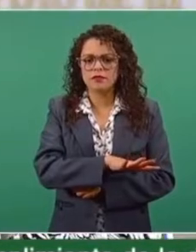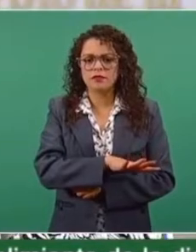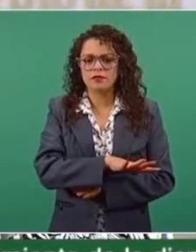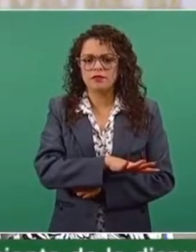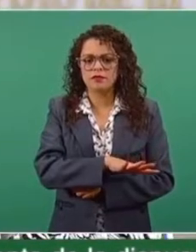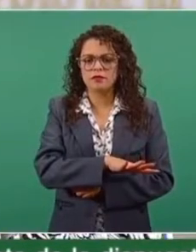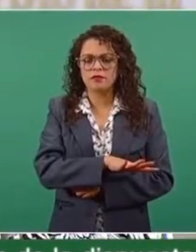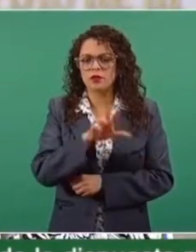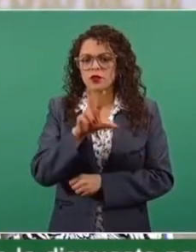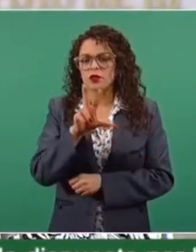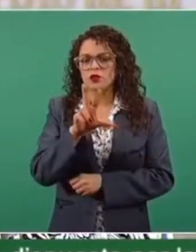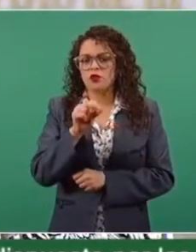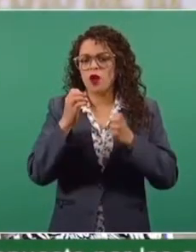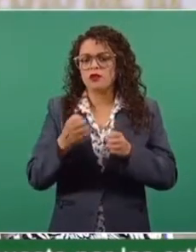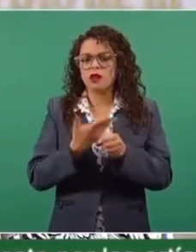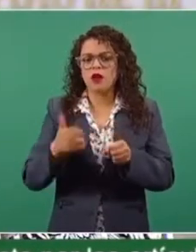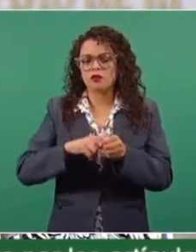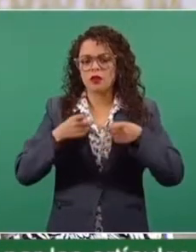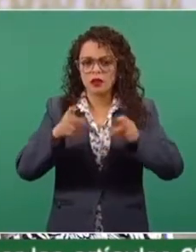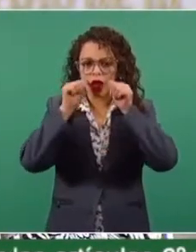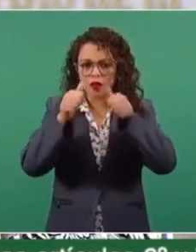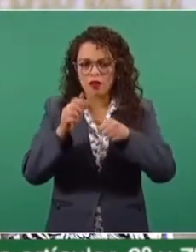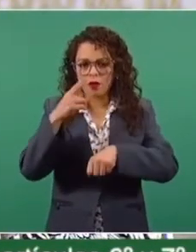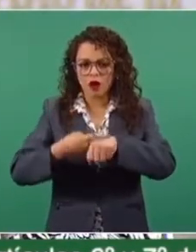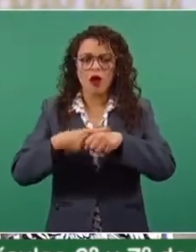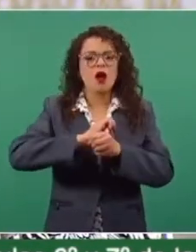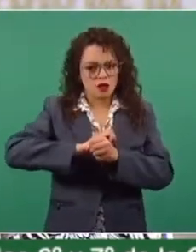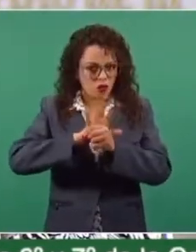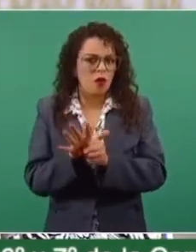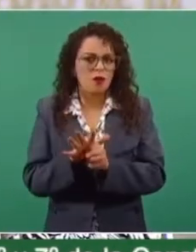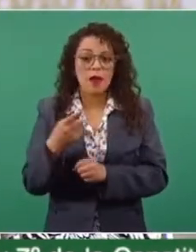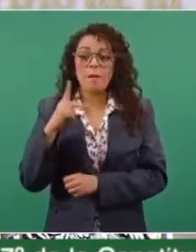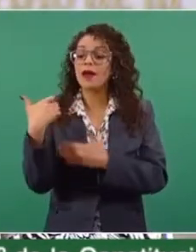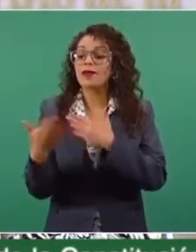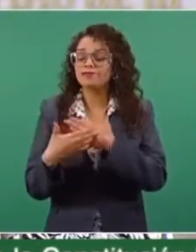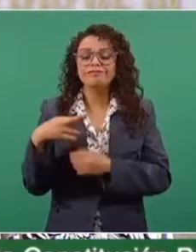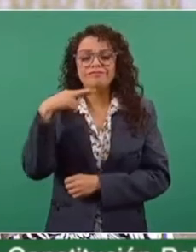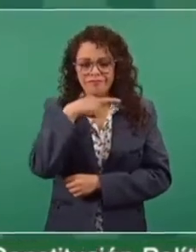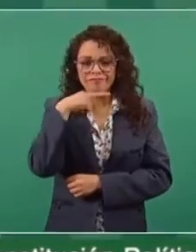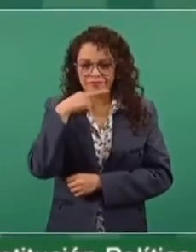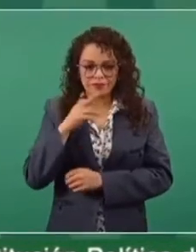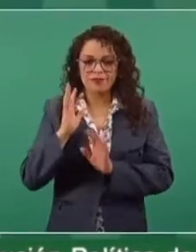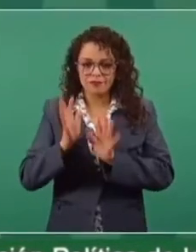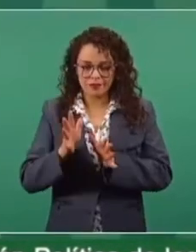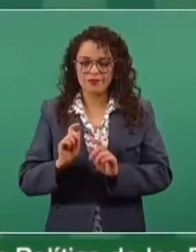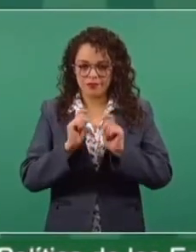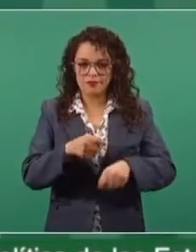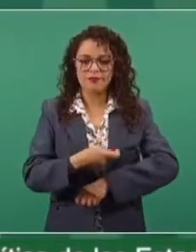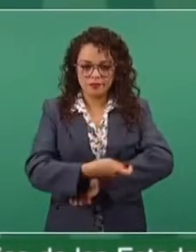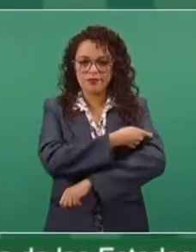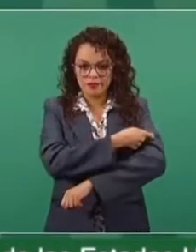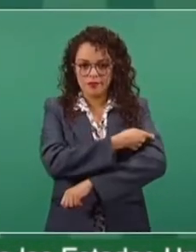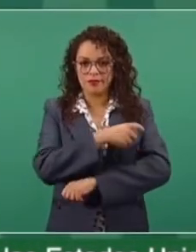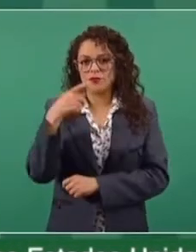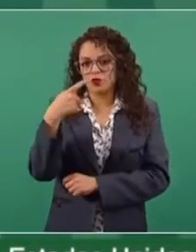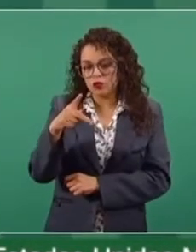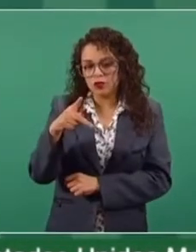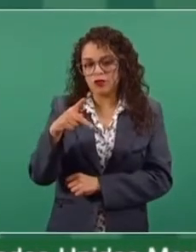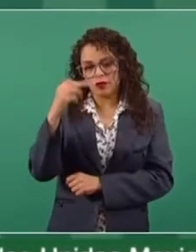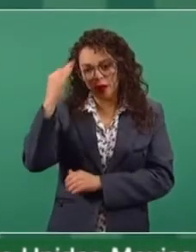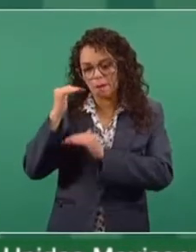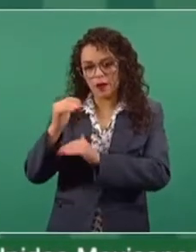están en hospitales COVID, pero pronto también les va a llegar ya su turno,